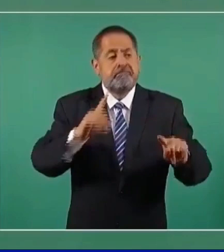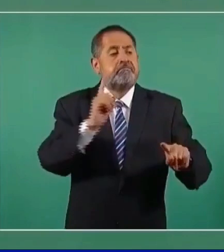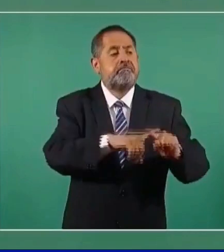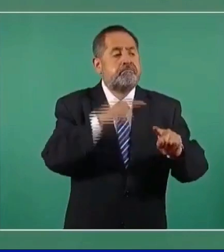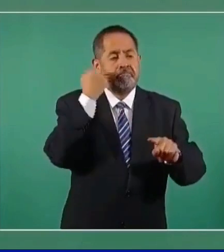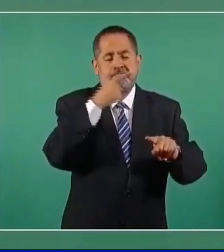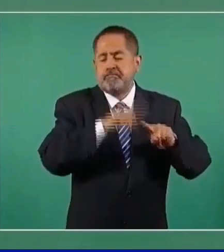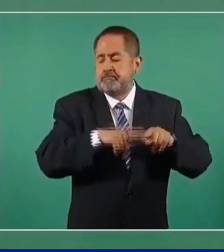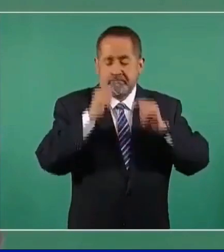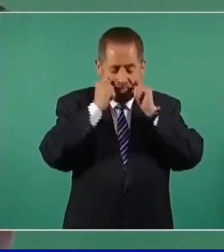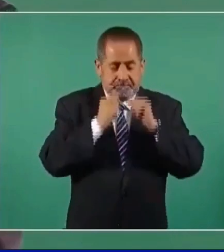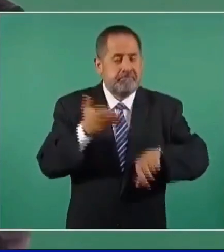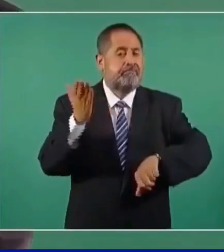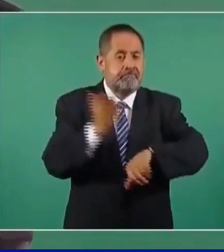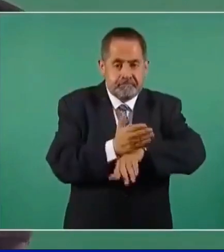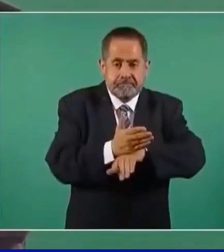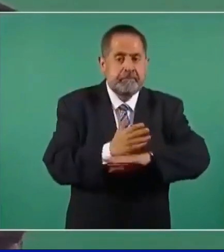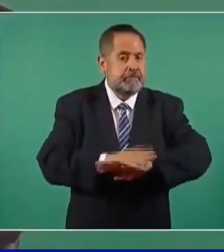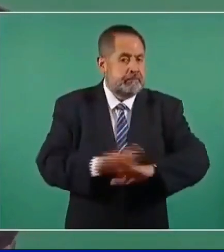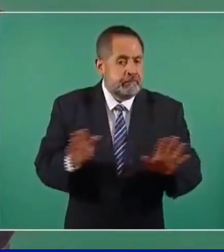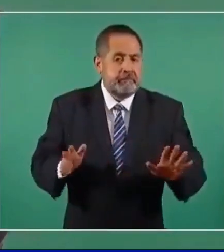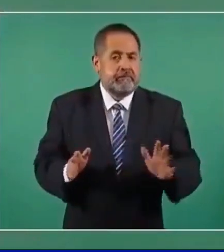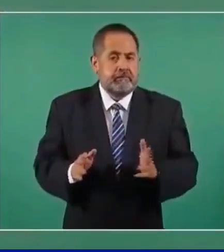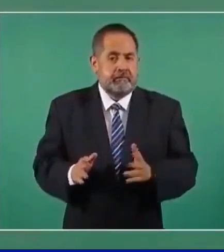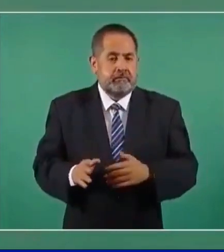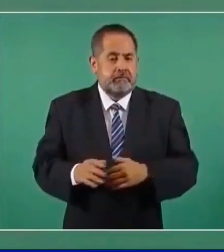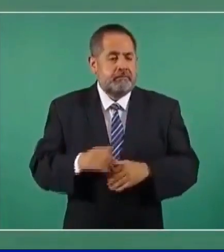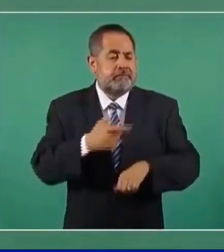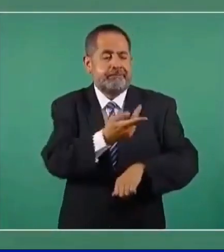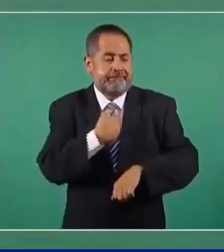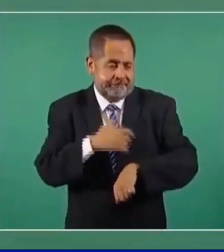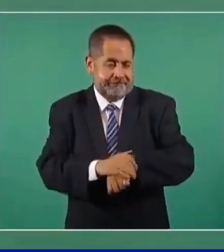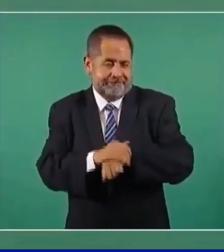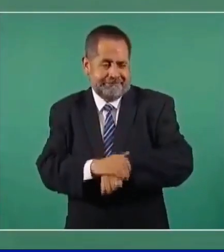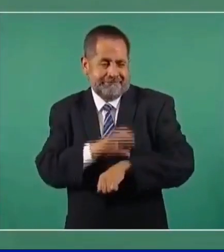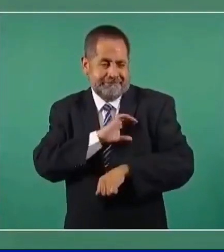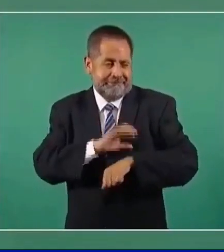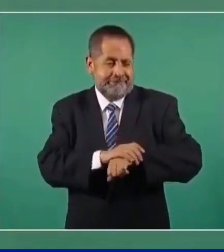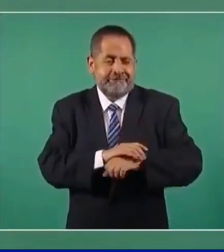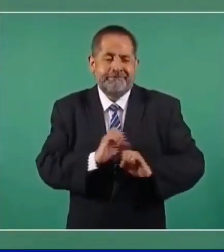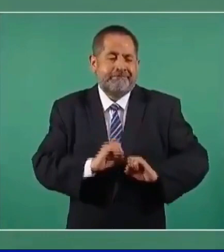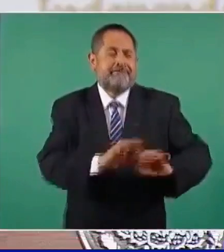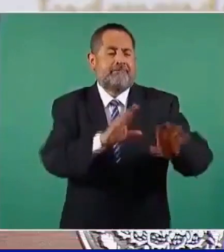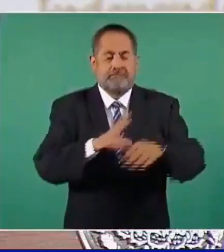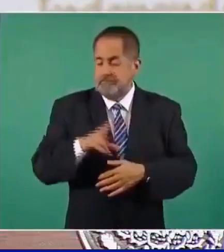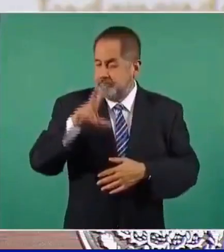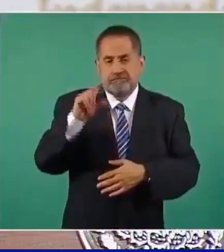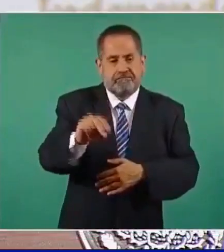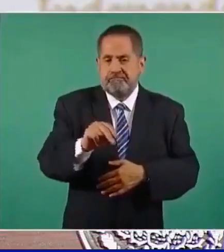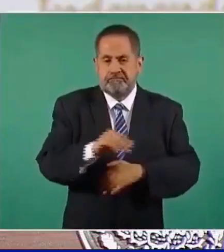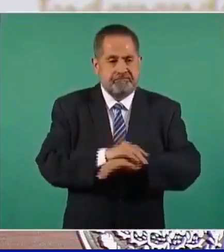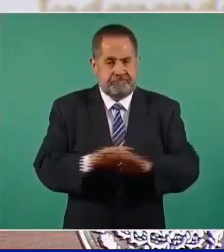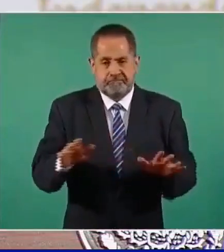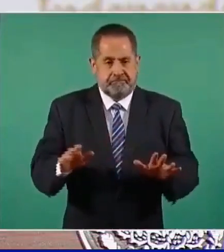Ya no hay amiguismo, agregaría